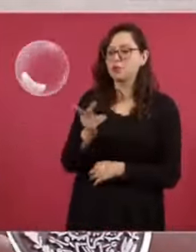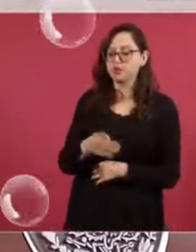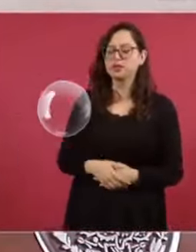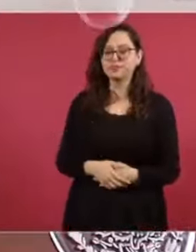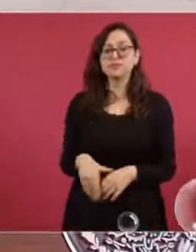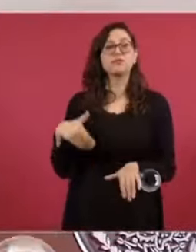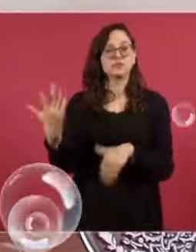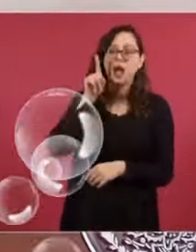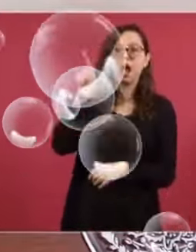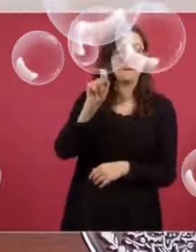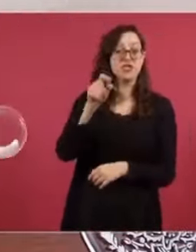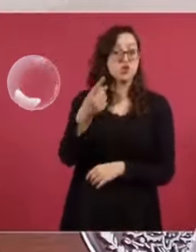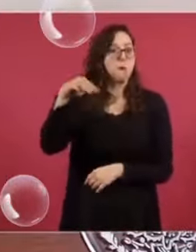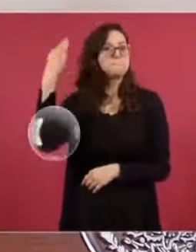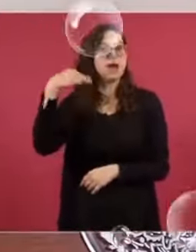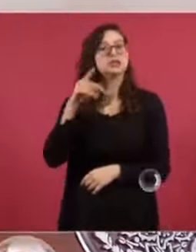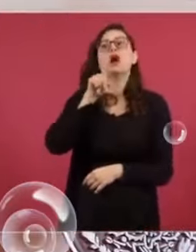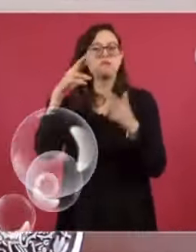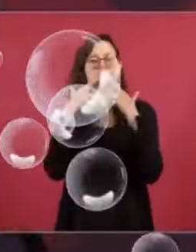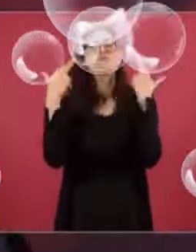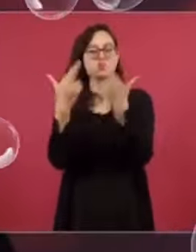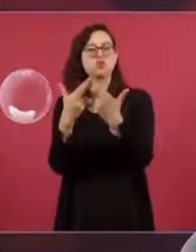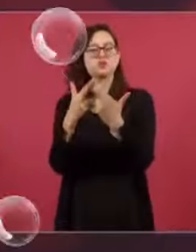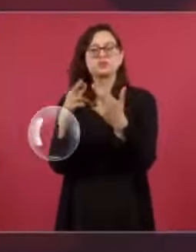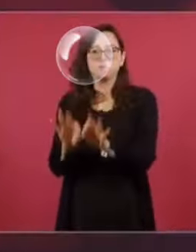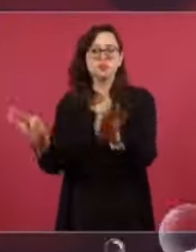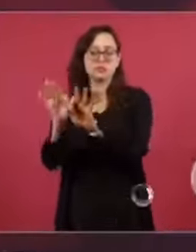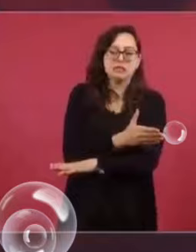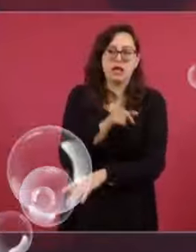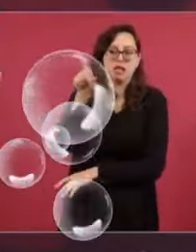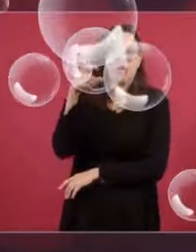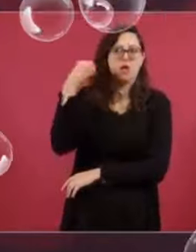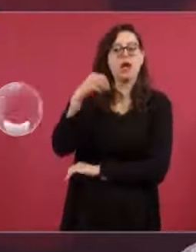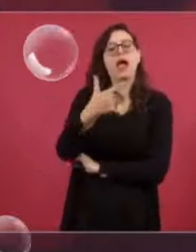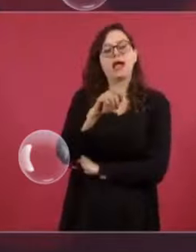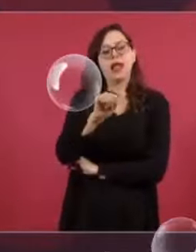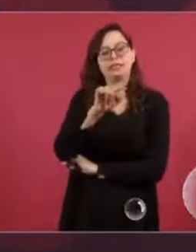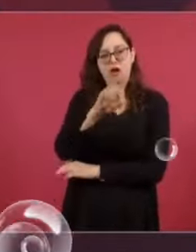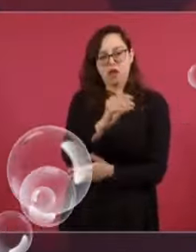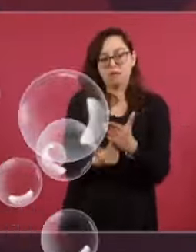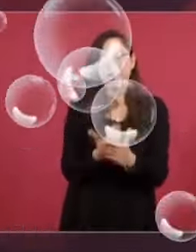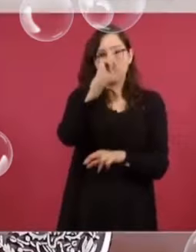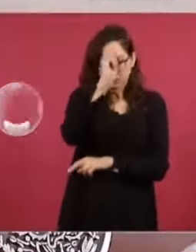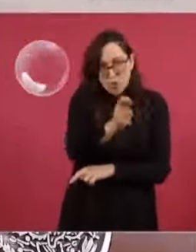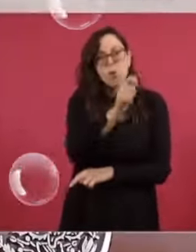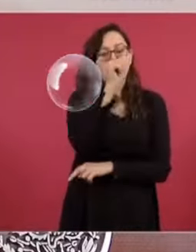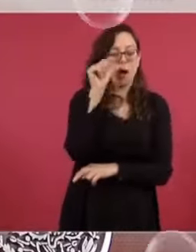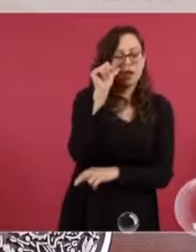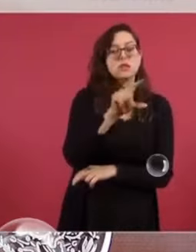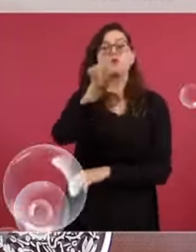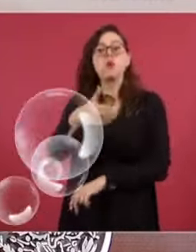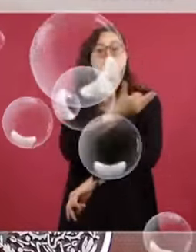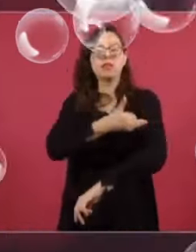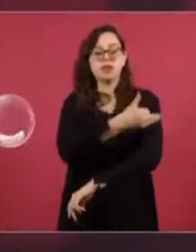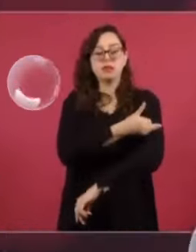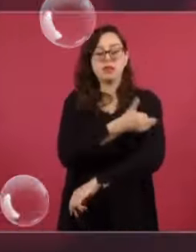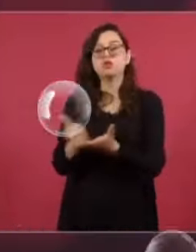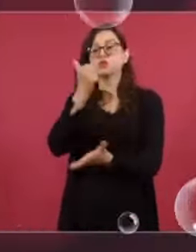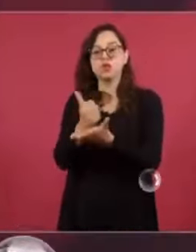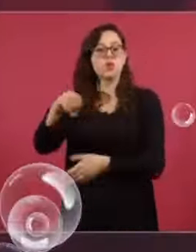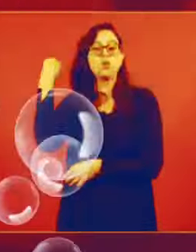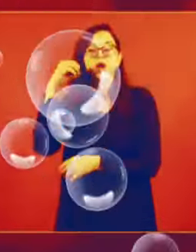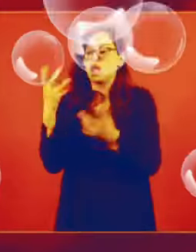marzo en Oaxaca. Desde luego voy al homenaje, Presidente Juárez, en Guelatao, en la mañana y en la tarde nos vamos a reunir en la ciudad de Oaxaca para hacer una evaluación